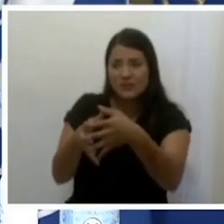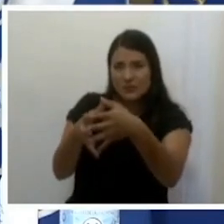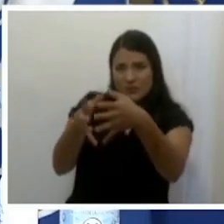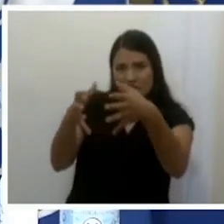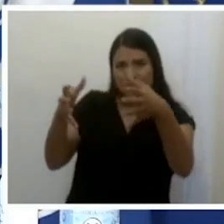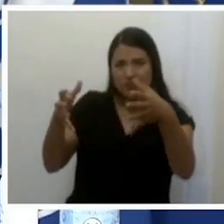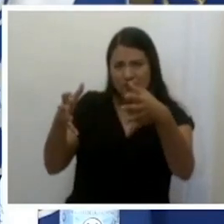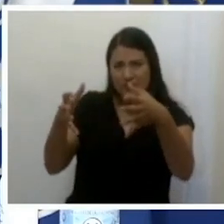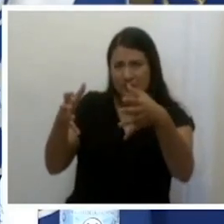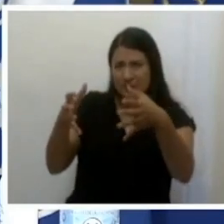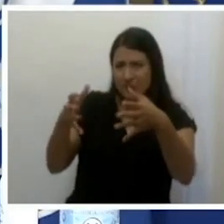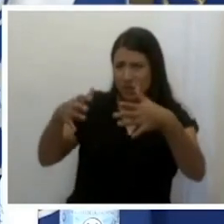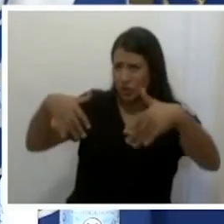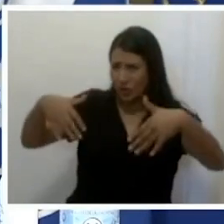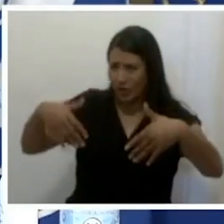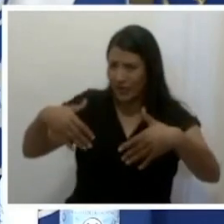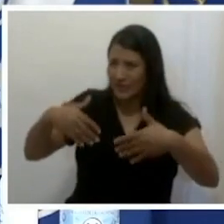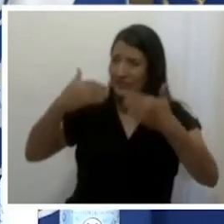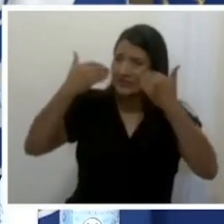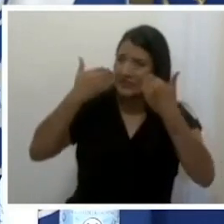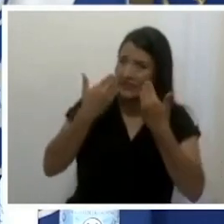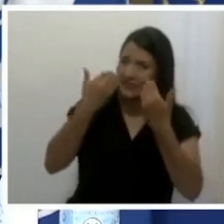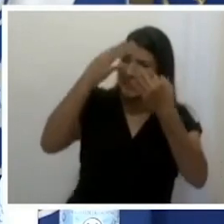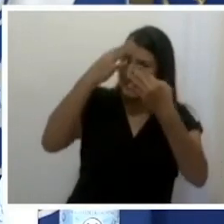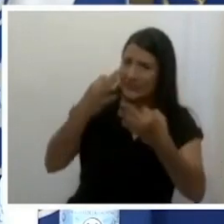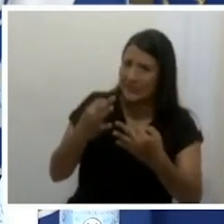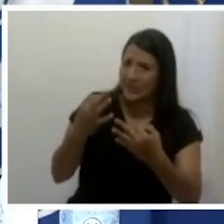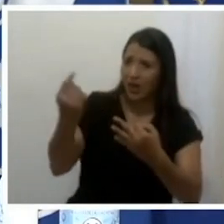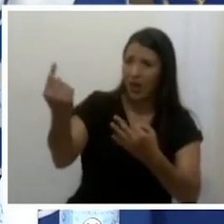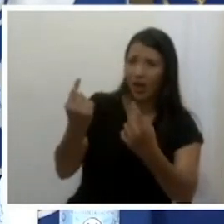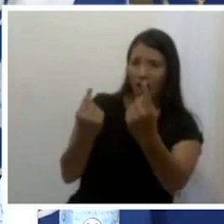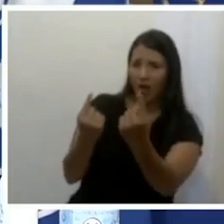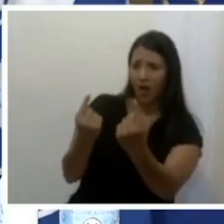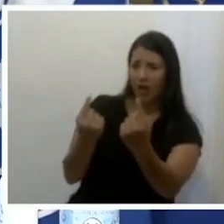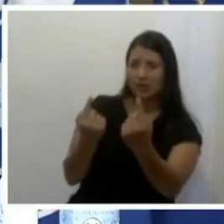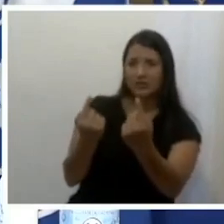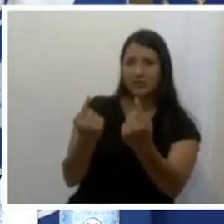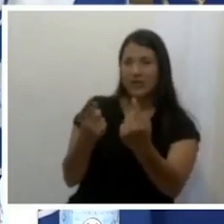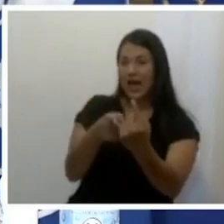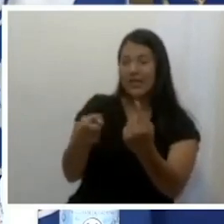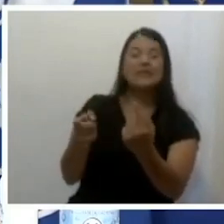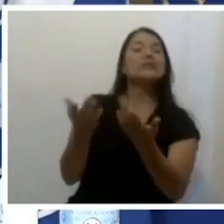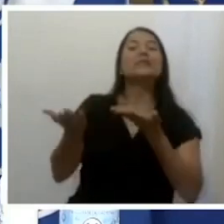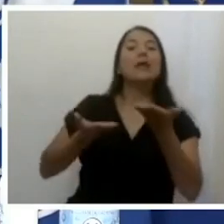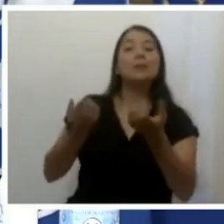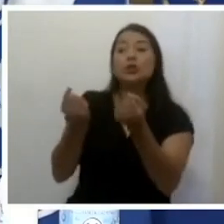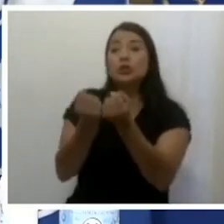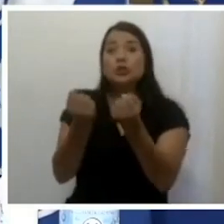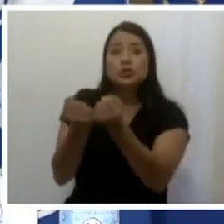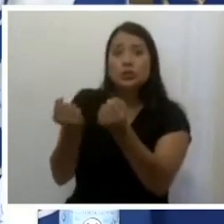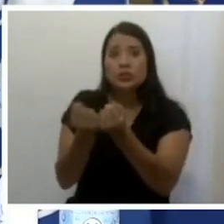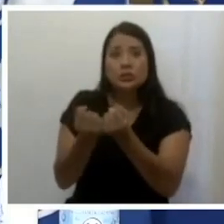decisión de escoger a quiénes se les daría la atención para evitar una saturación en esta unidad?